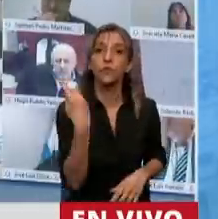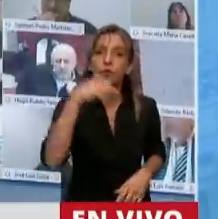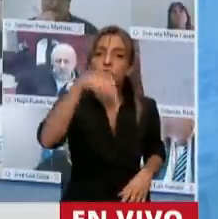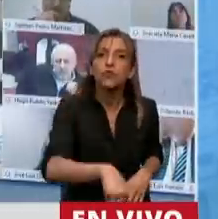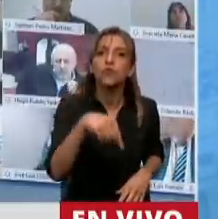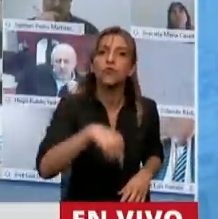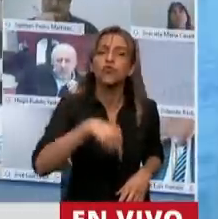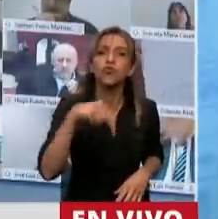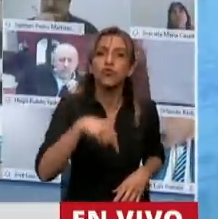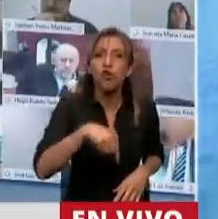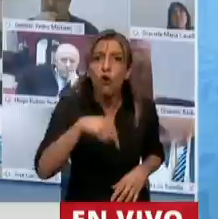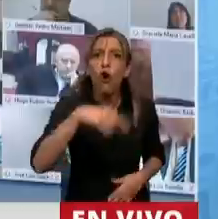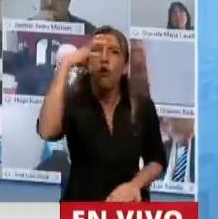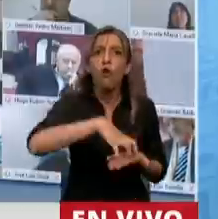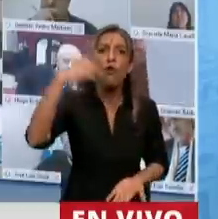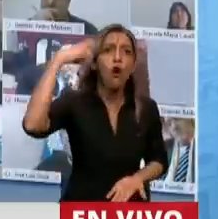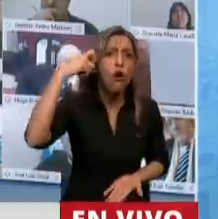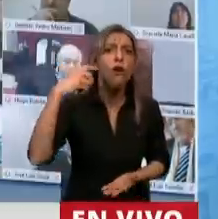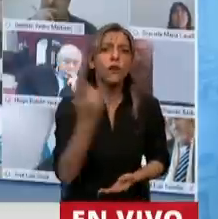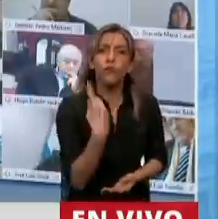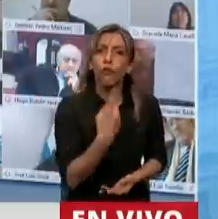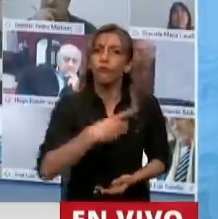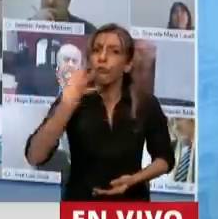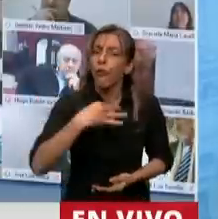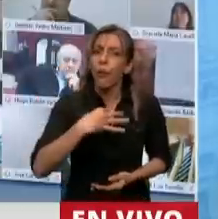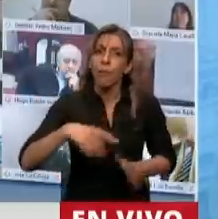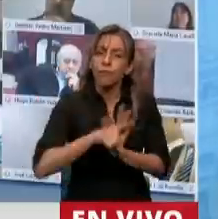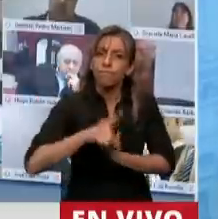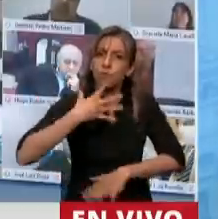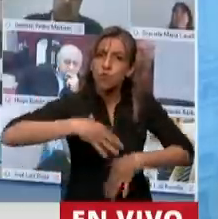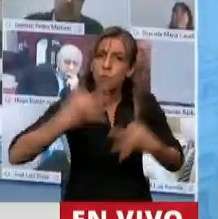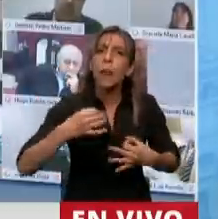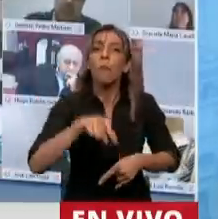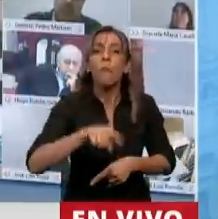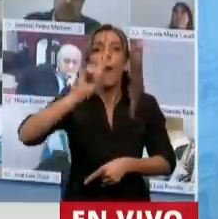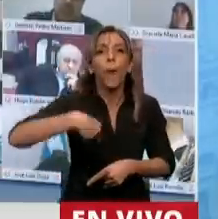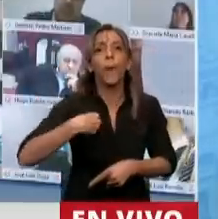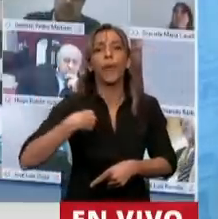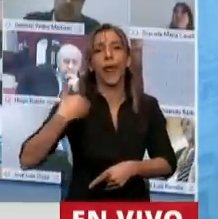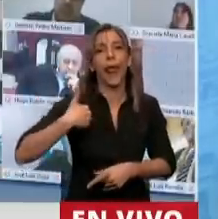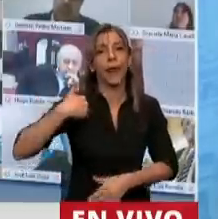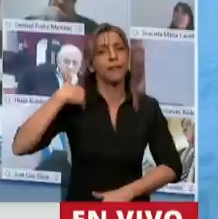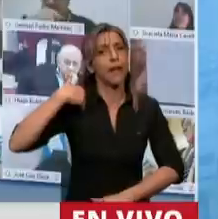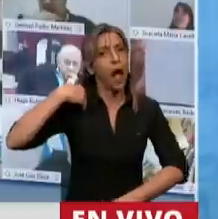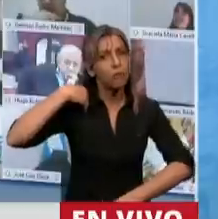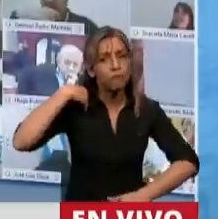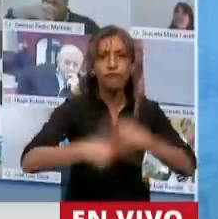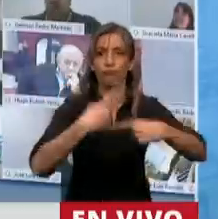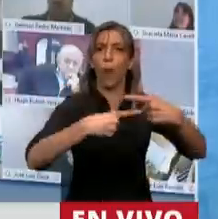regularidad institucional de la Argentina. Iniciando con una aparente breve violación,